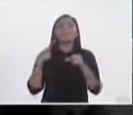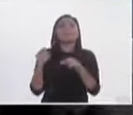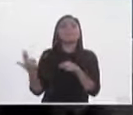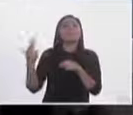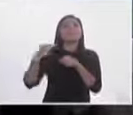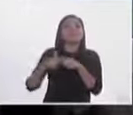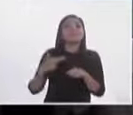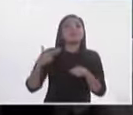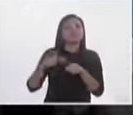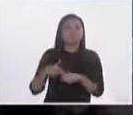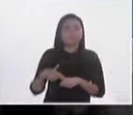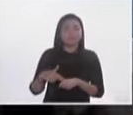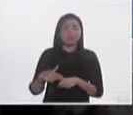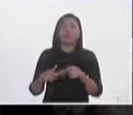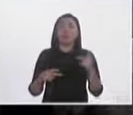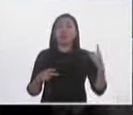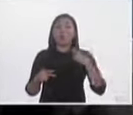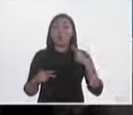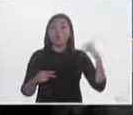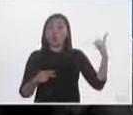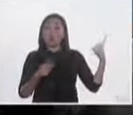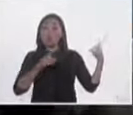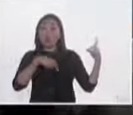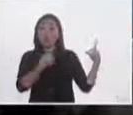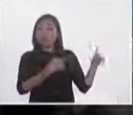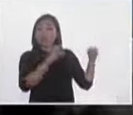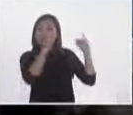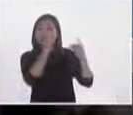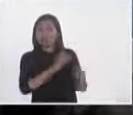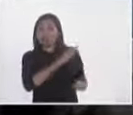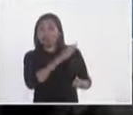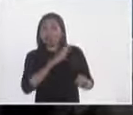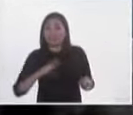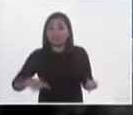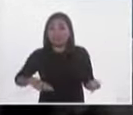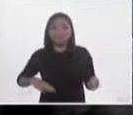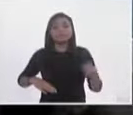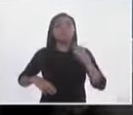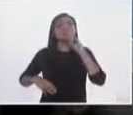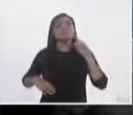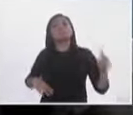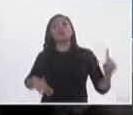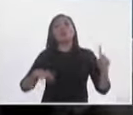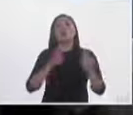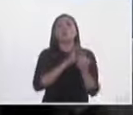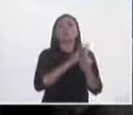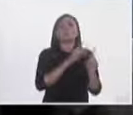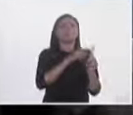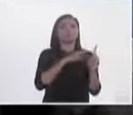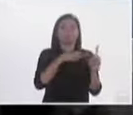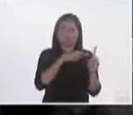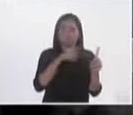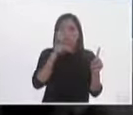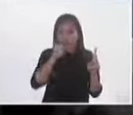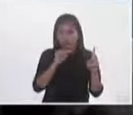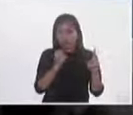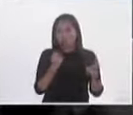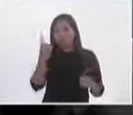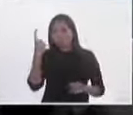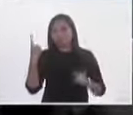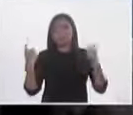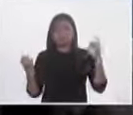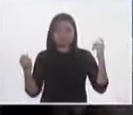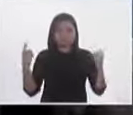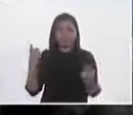virtud de los independientes lo dudo. Los candidatos independientes fueron marginales en su participación, aunque ganaron algunos y que